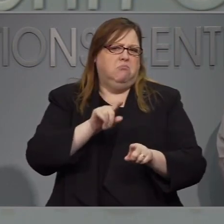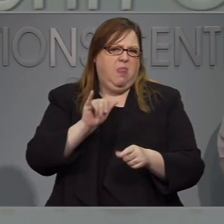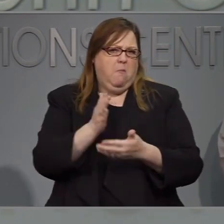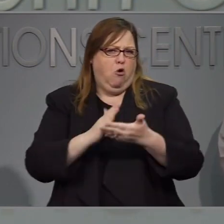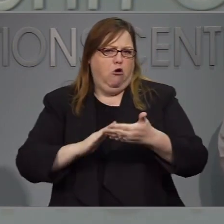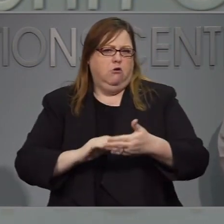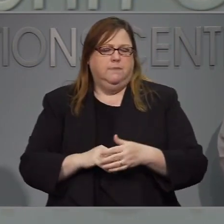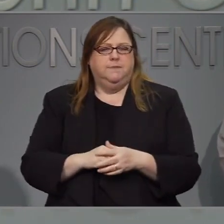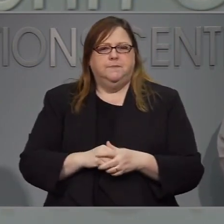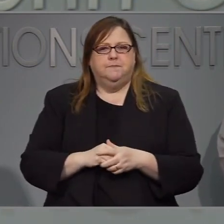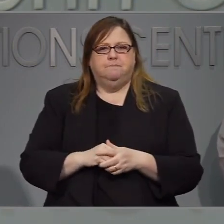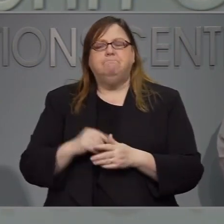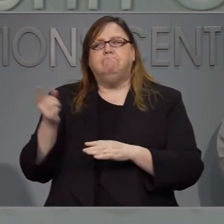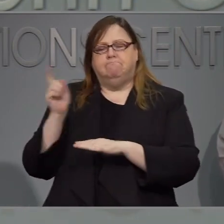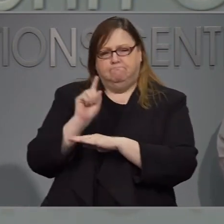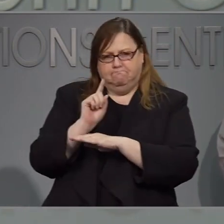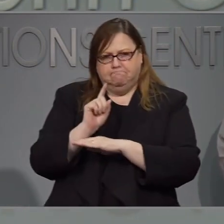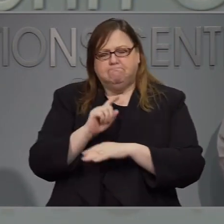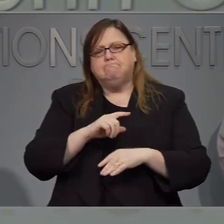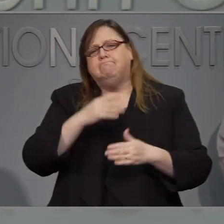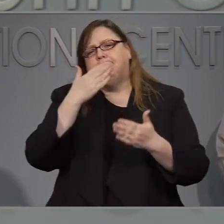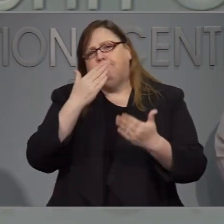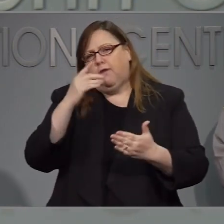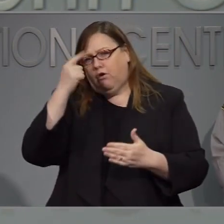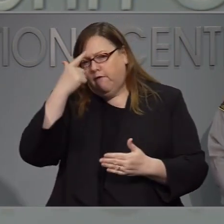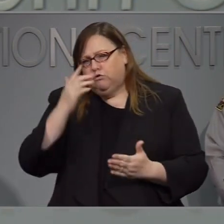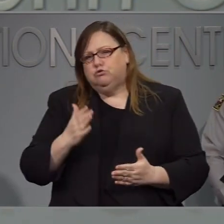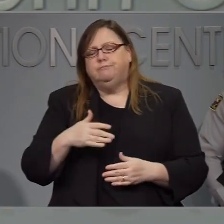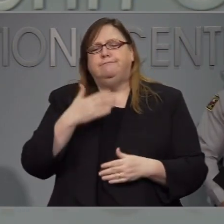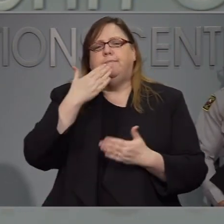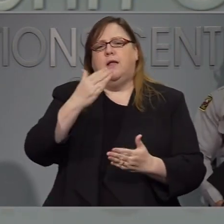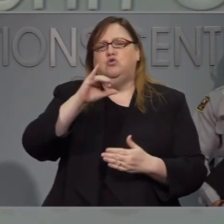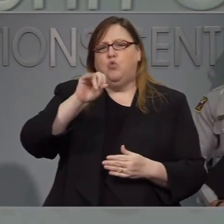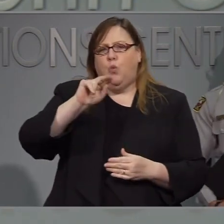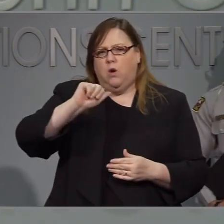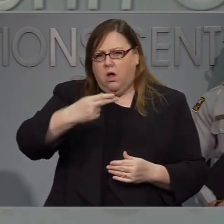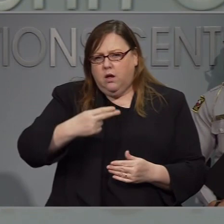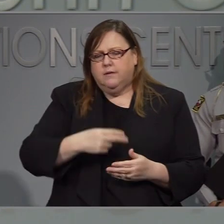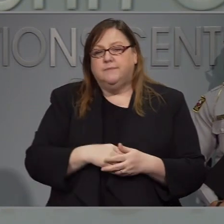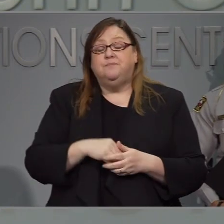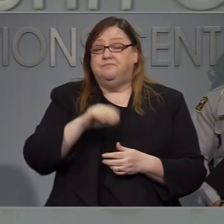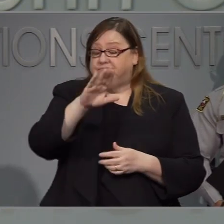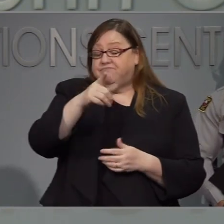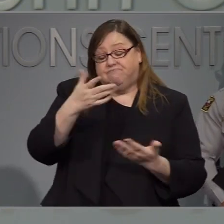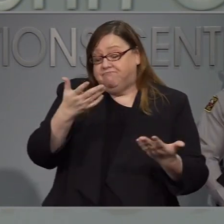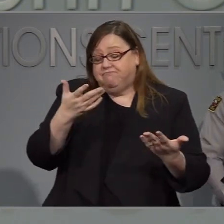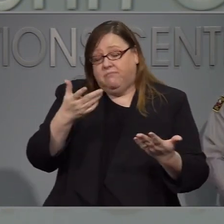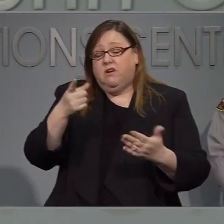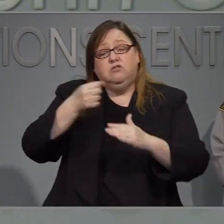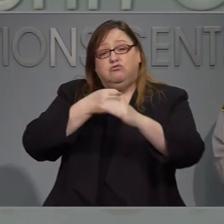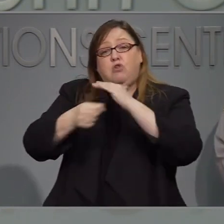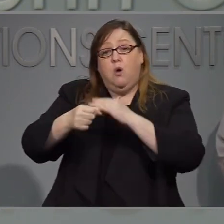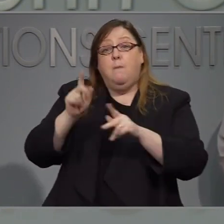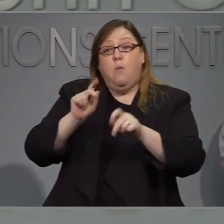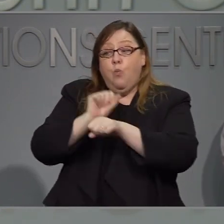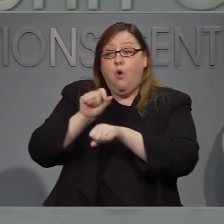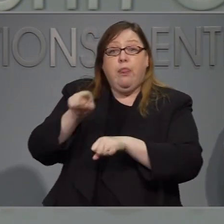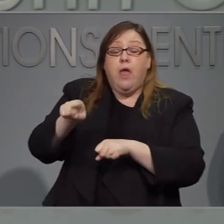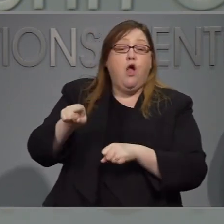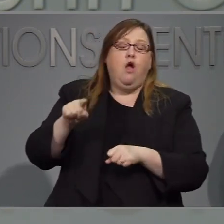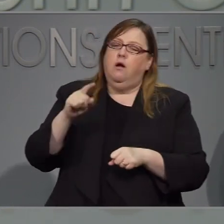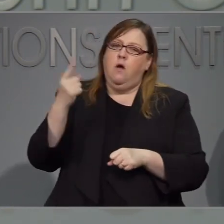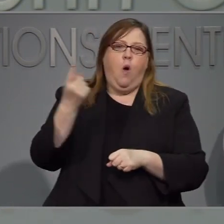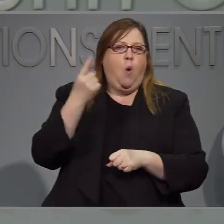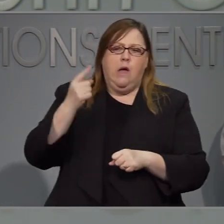Gracias gobernador, gracias y me da gusto hablar con usted. El está hablando es directores Preyver y